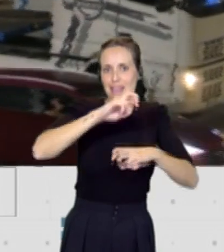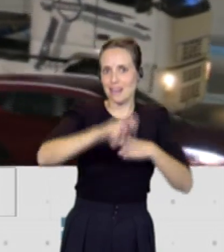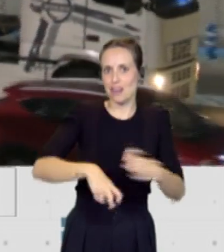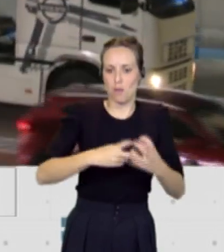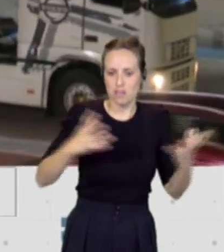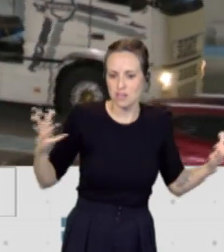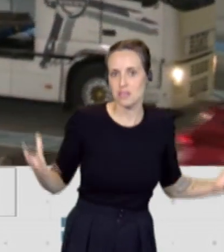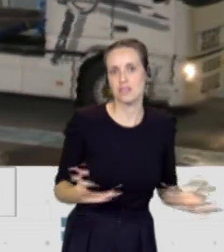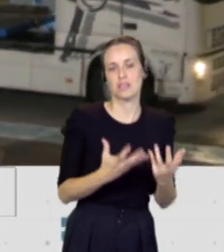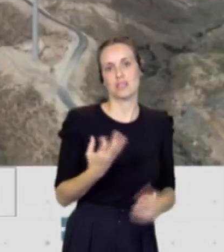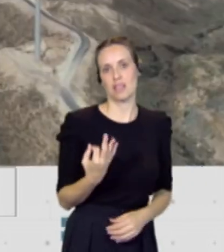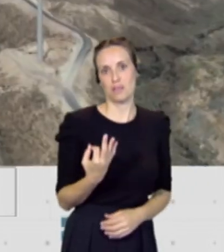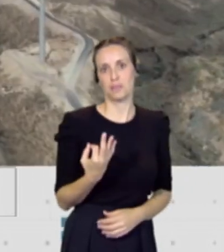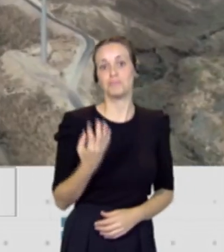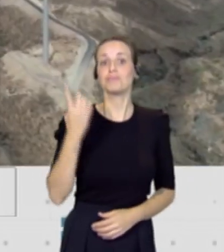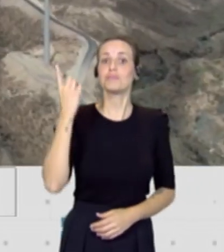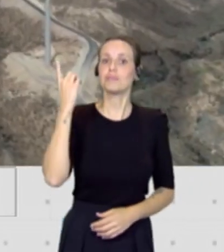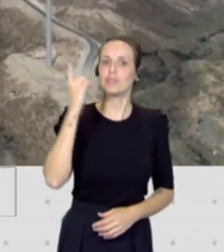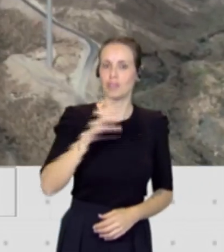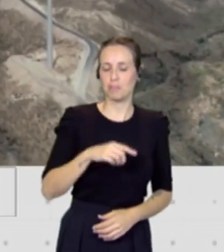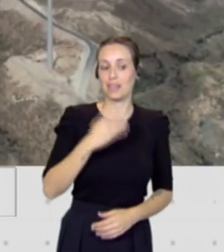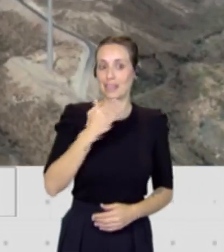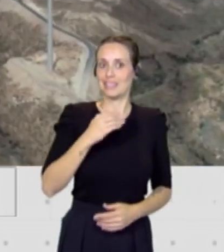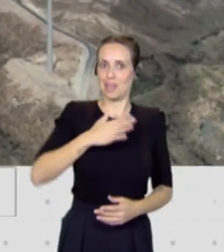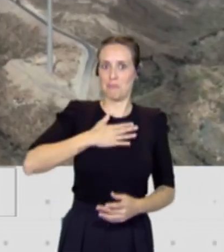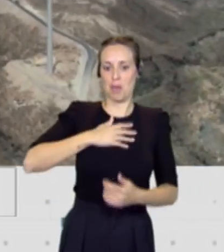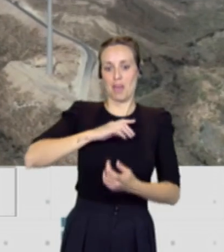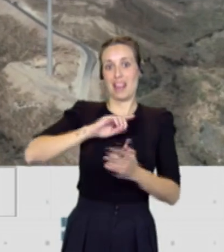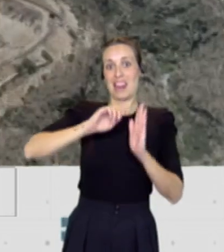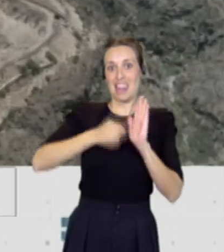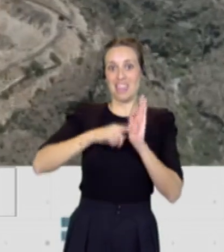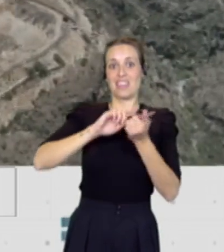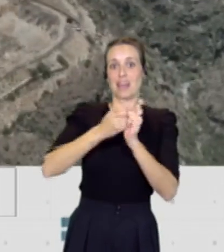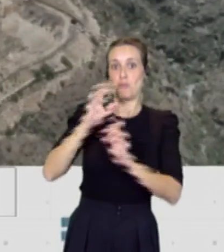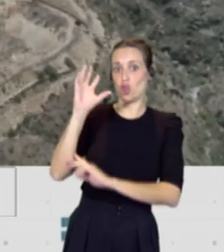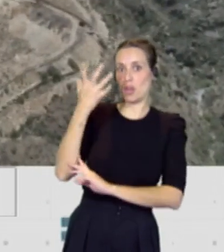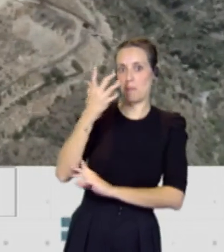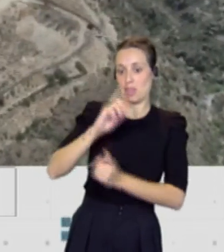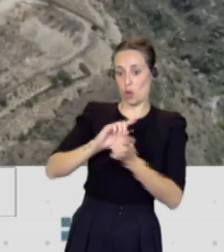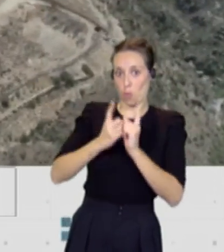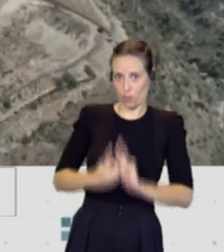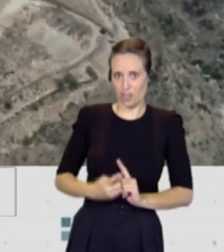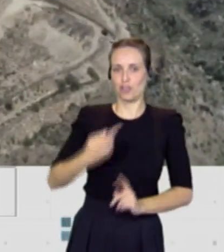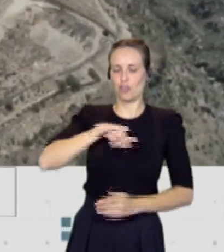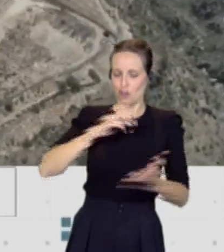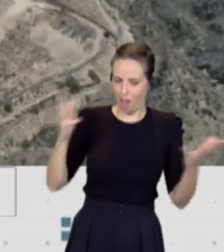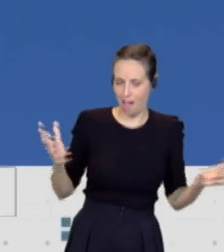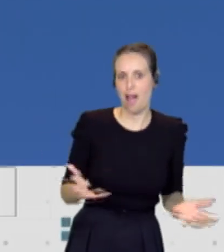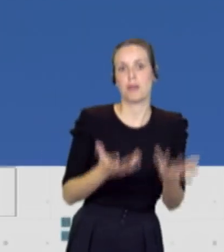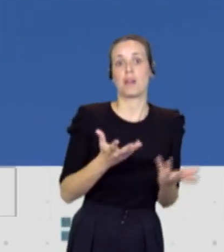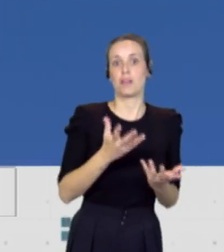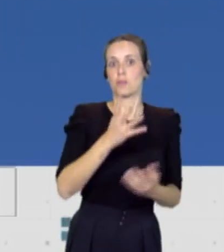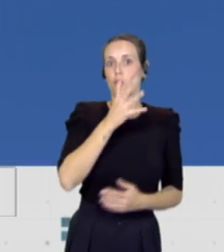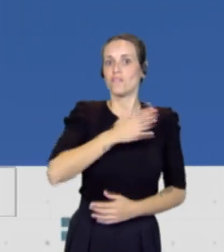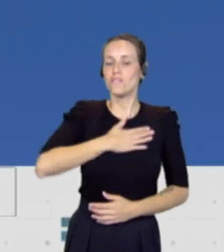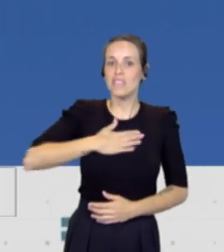que hemos implementado también con esa modificación de la ley de cambio climático que viene a la postre a intentar poner todo